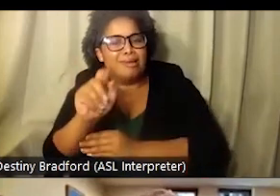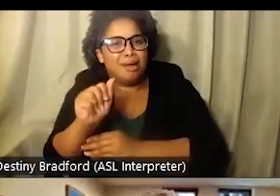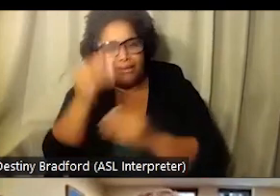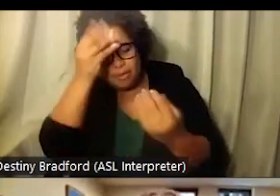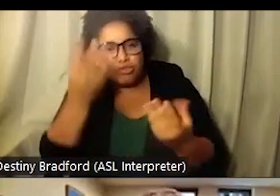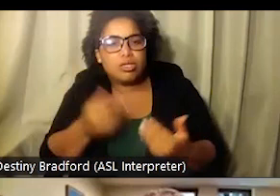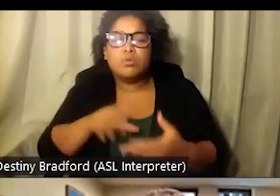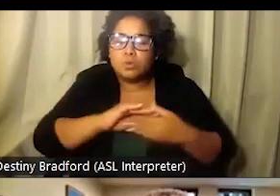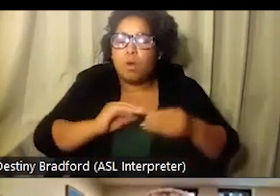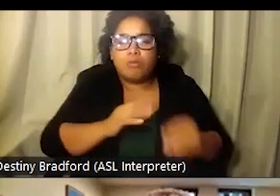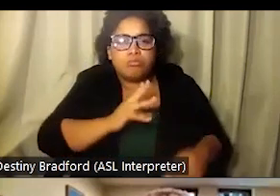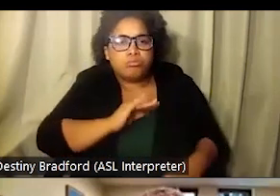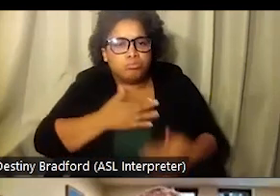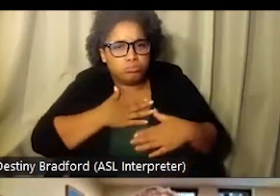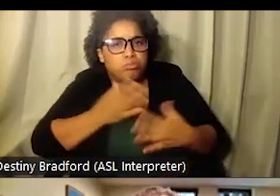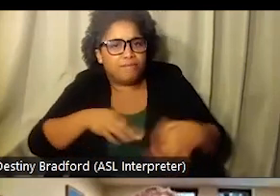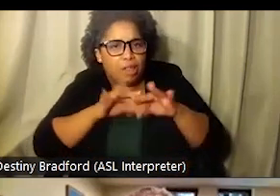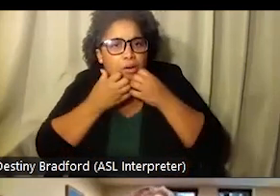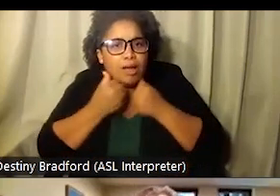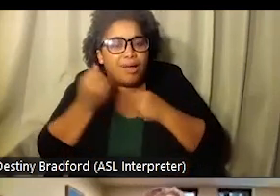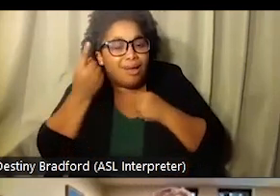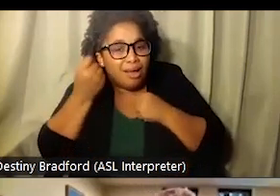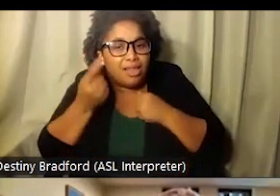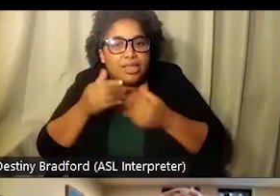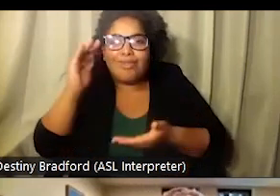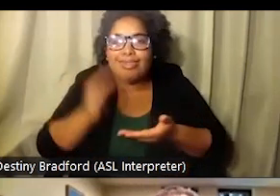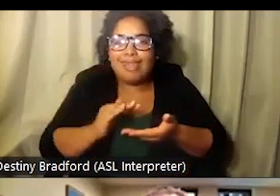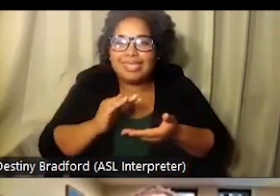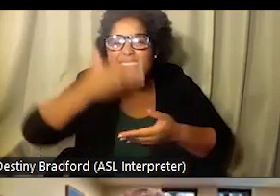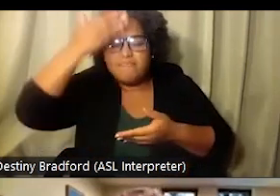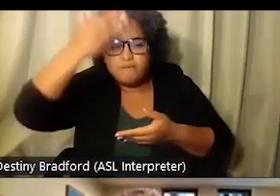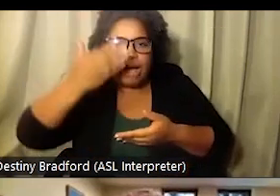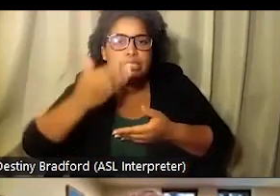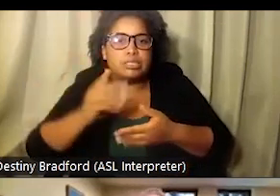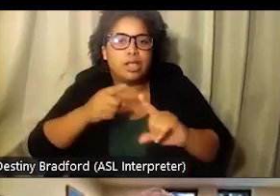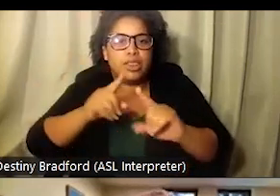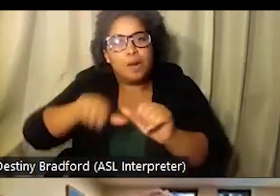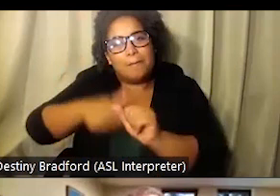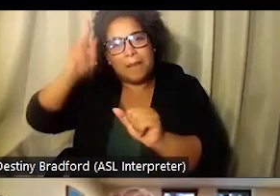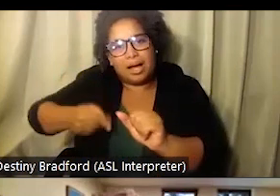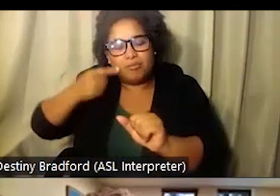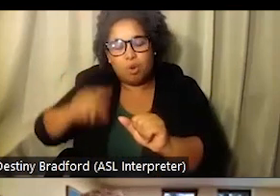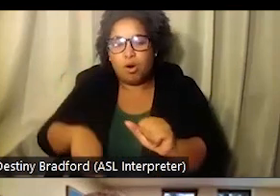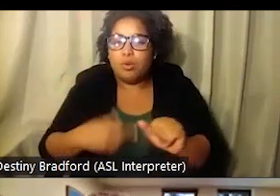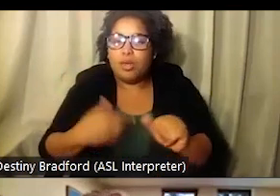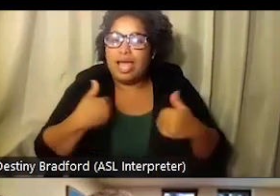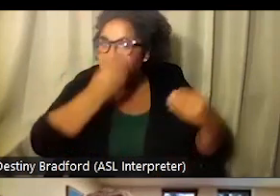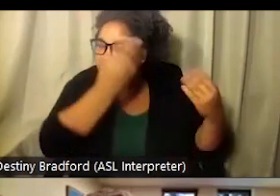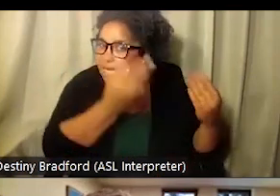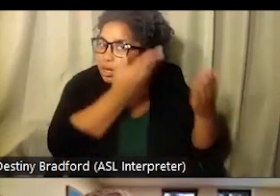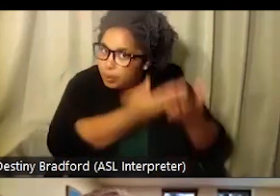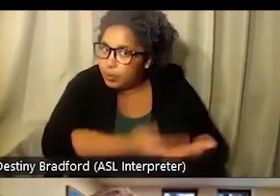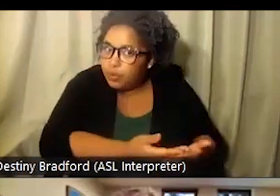enfocamos, disculpen, nos involucramos en esas conversaciones, los diálogos, pero no es ahora lo